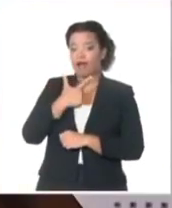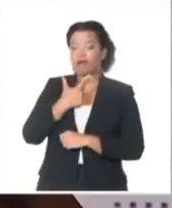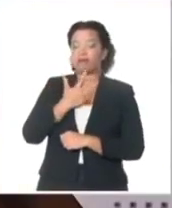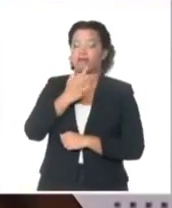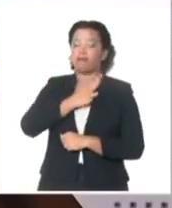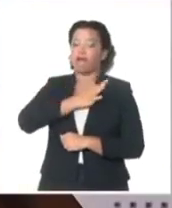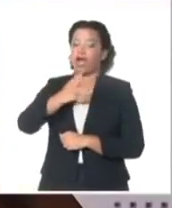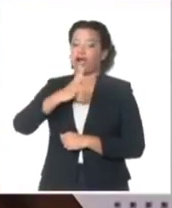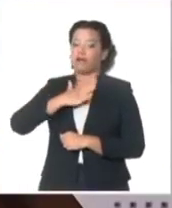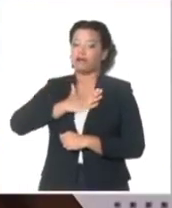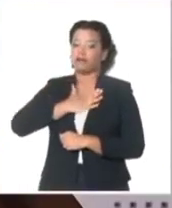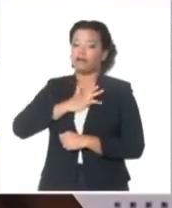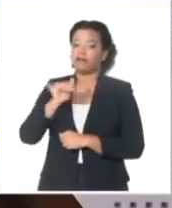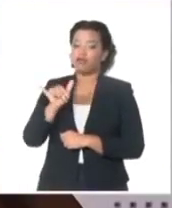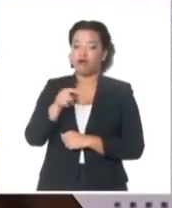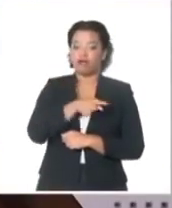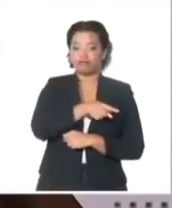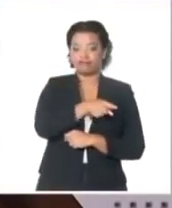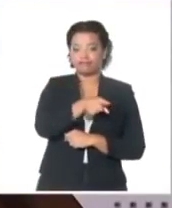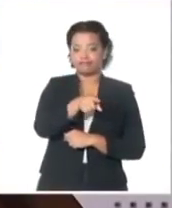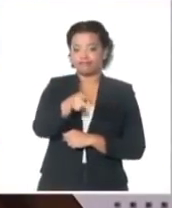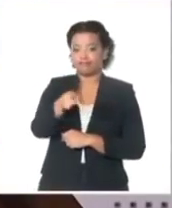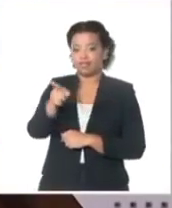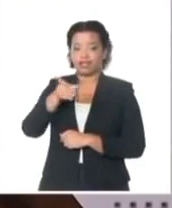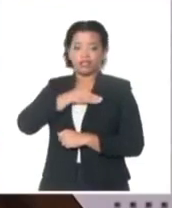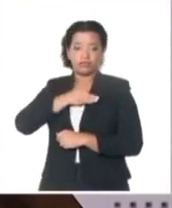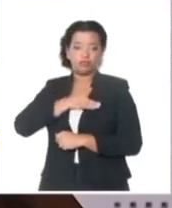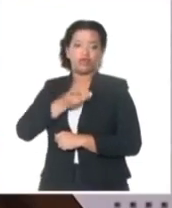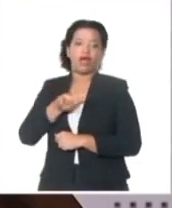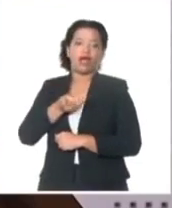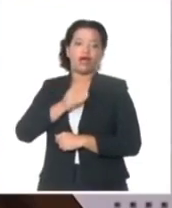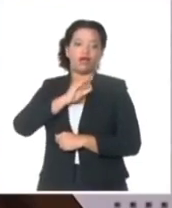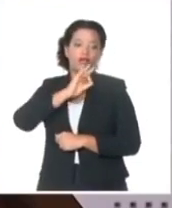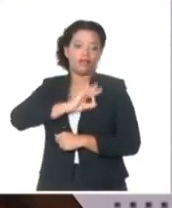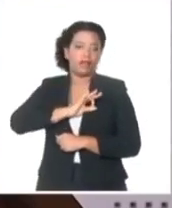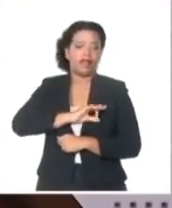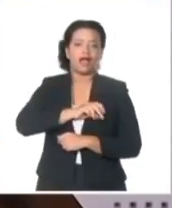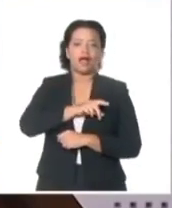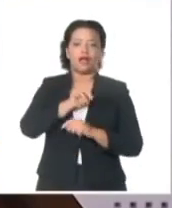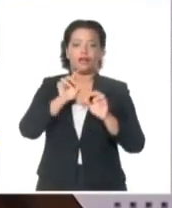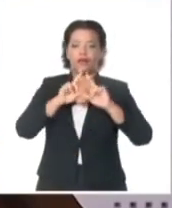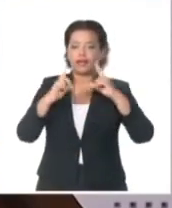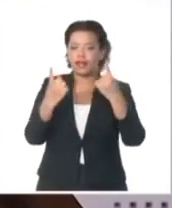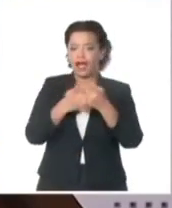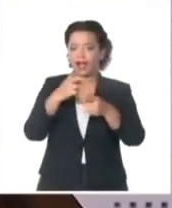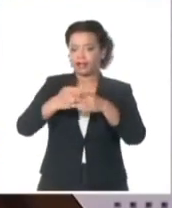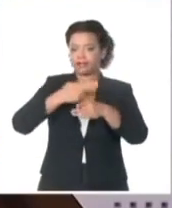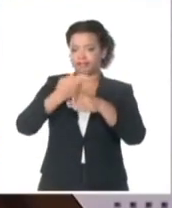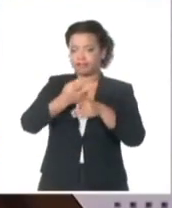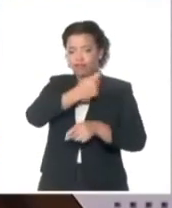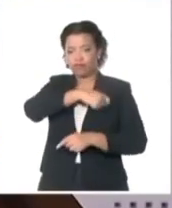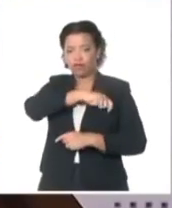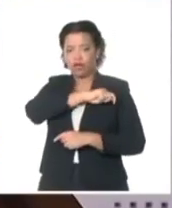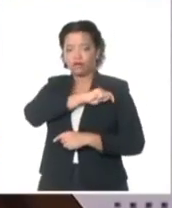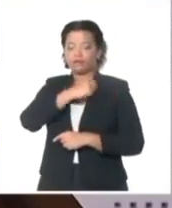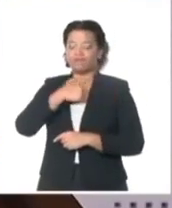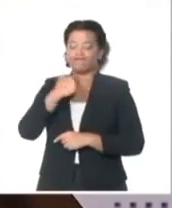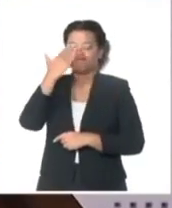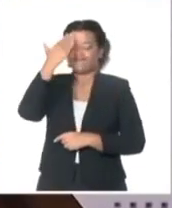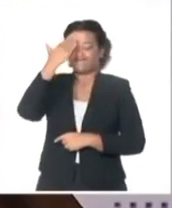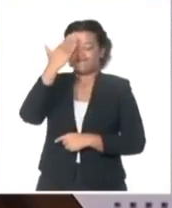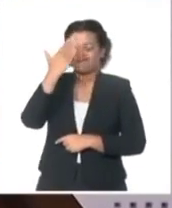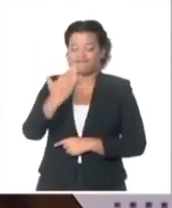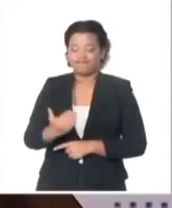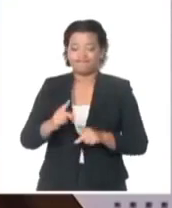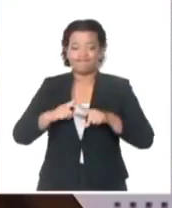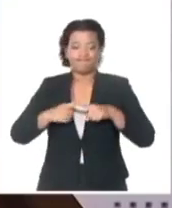También a ustedes, diputadas y diputados, genuinos representantes de nuestro pueblo, mi gratitud por